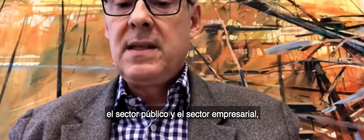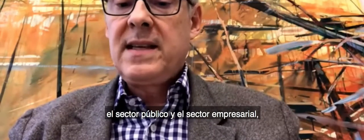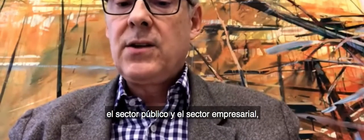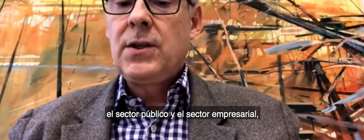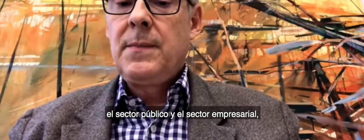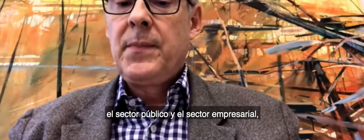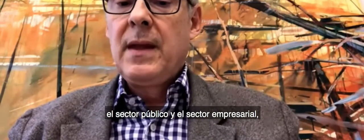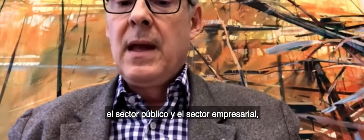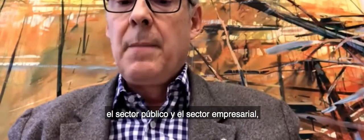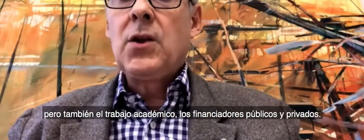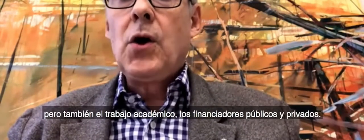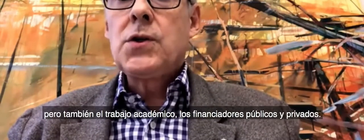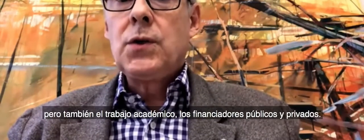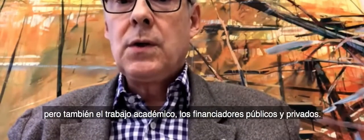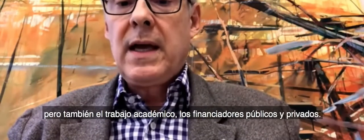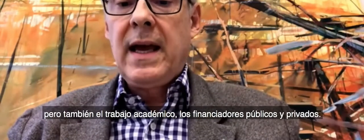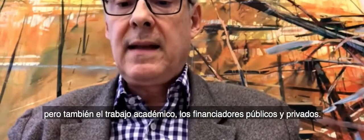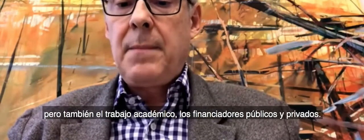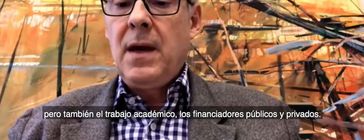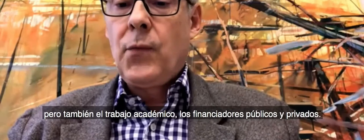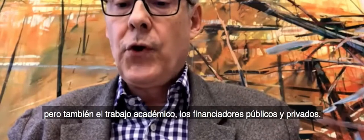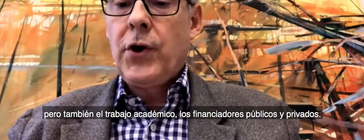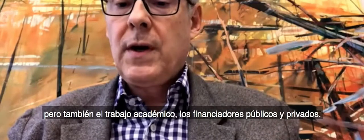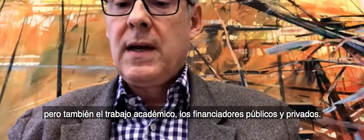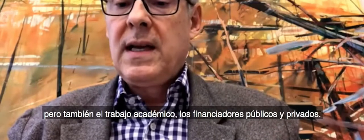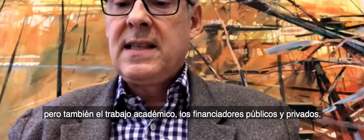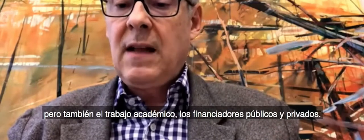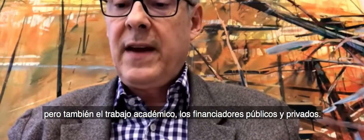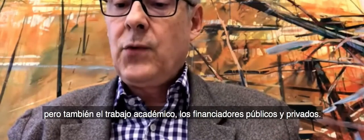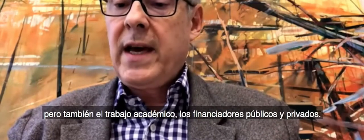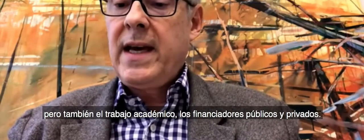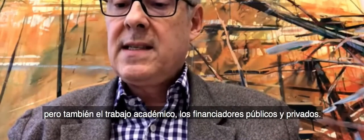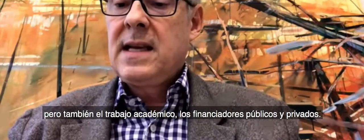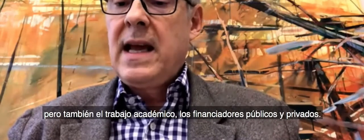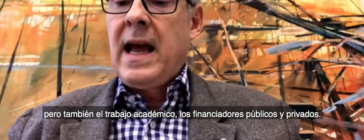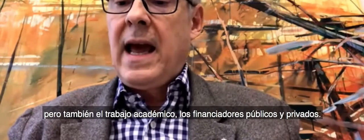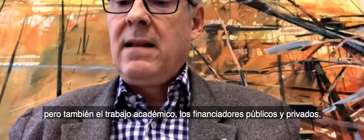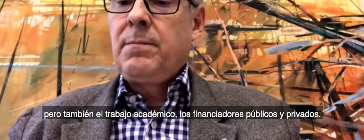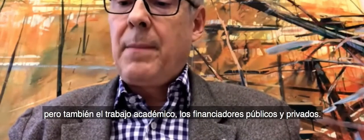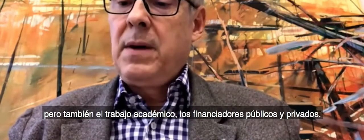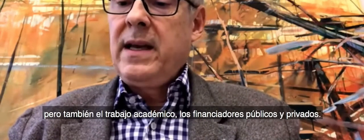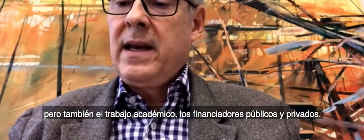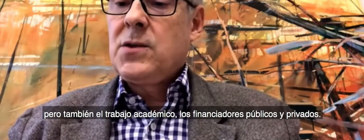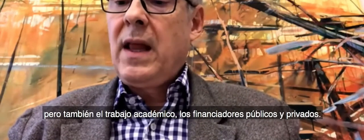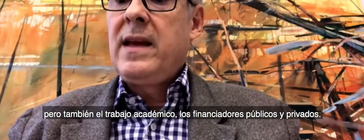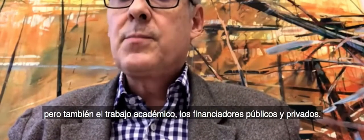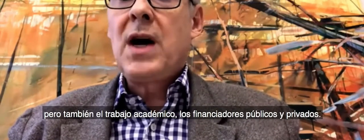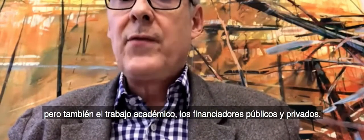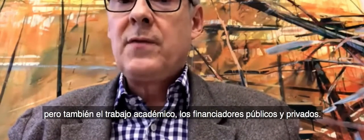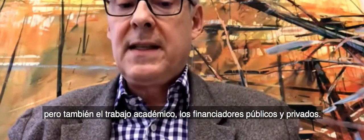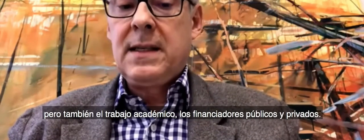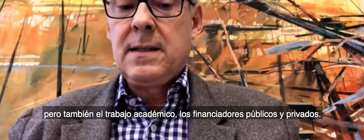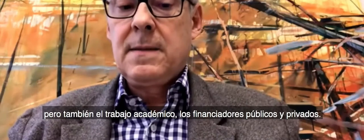the business sector, but also academic work, self-advocates, and public as well